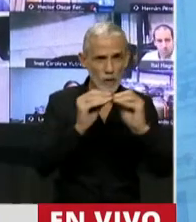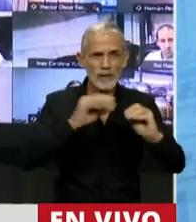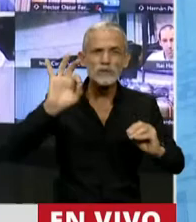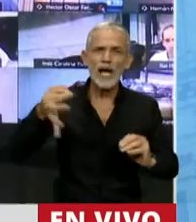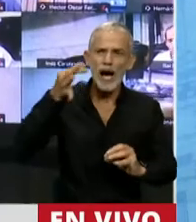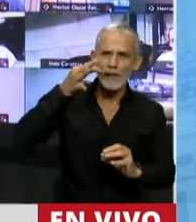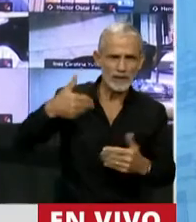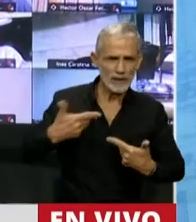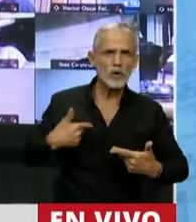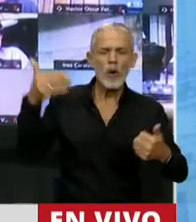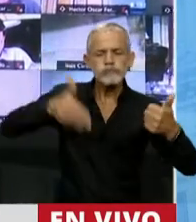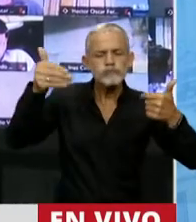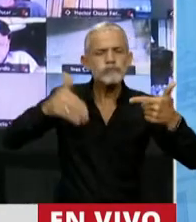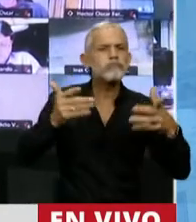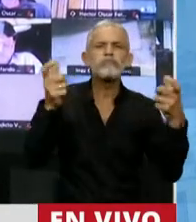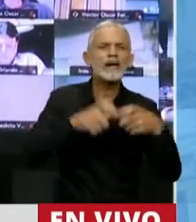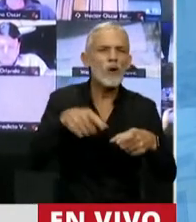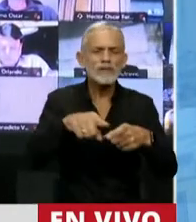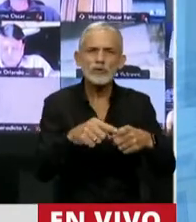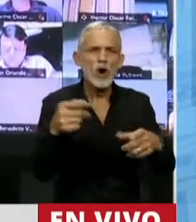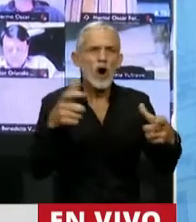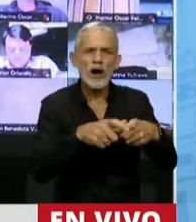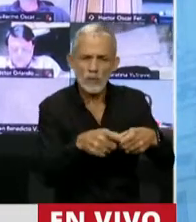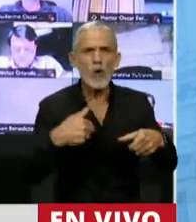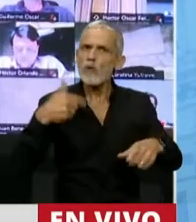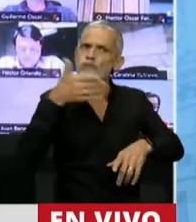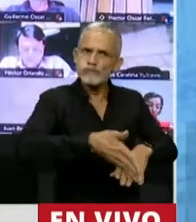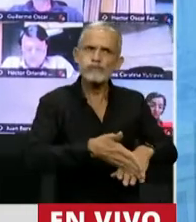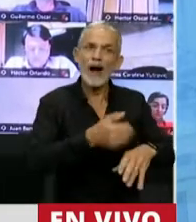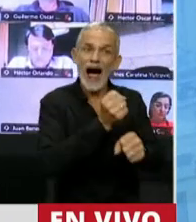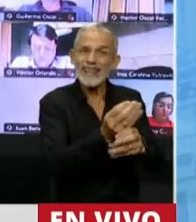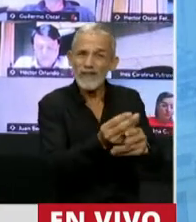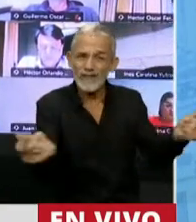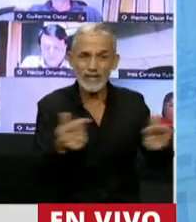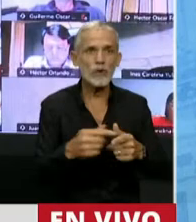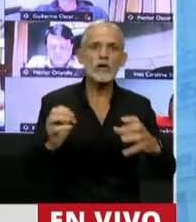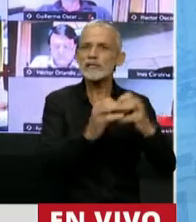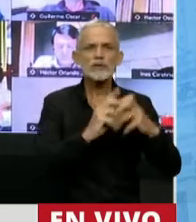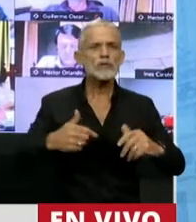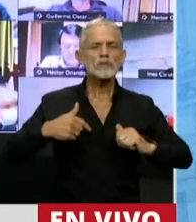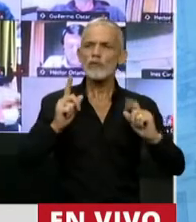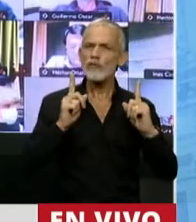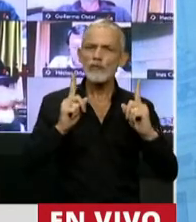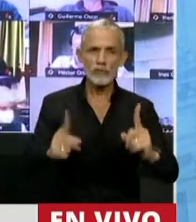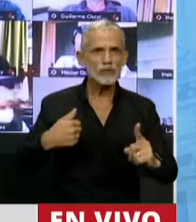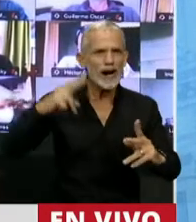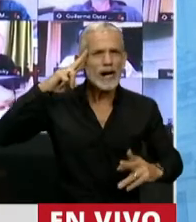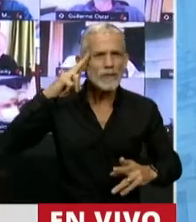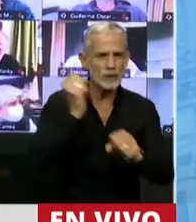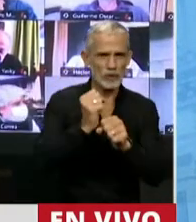que asisto a todas las reuniones de comisión y me quedo hasta el final, me quedo en las sesiones porque soy muy respetuosa del trabajo ajeno.